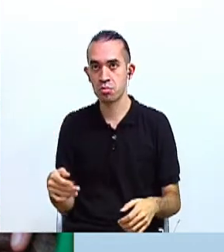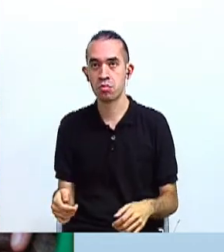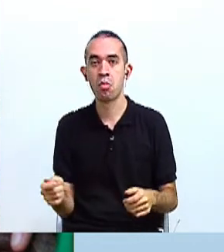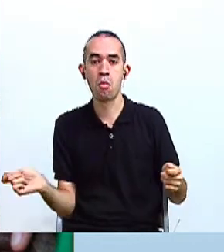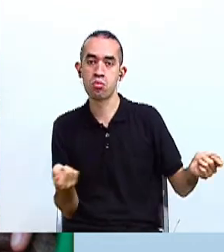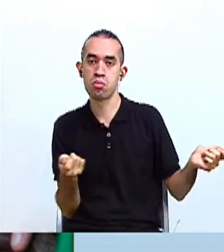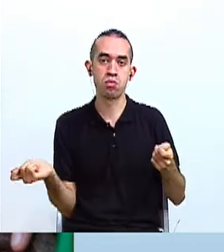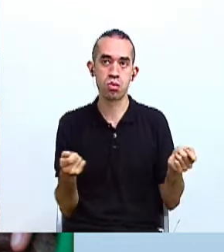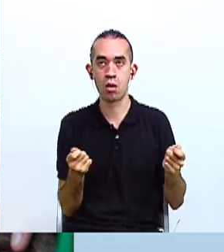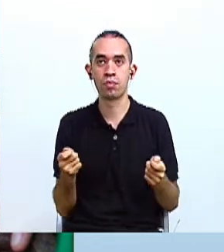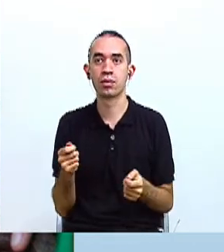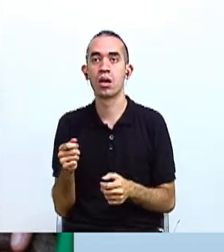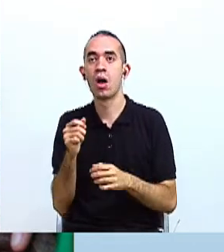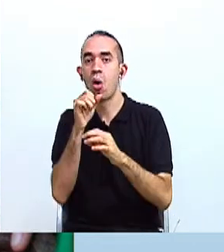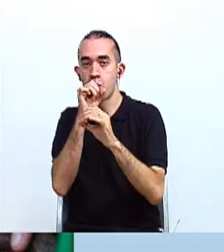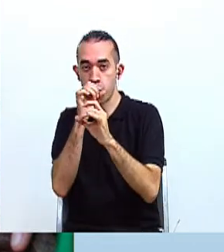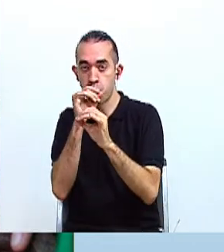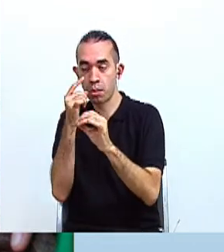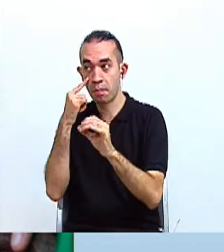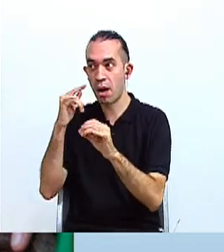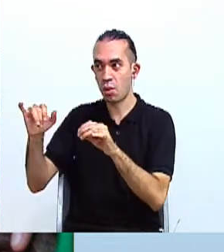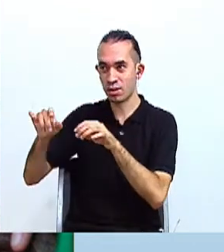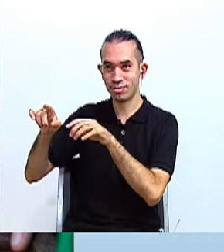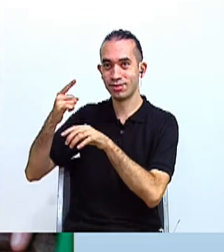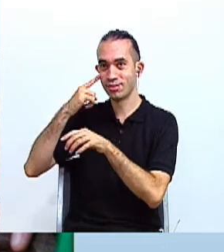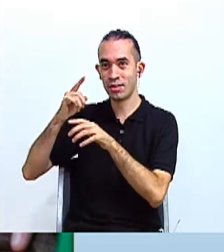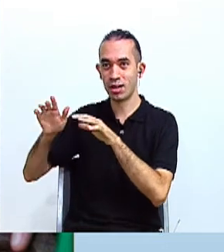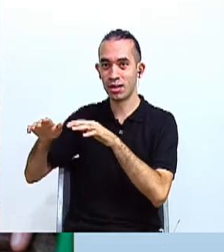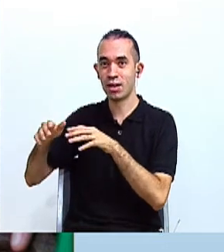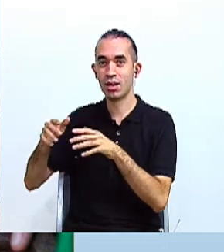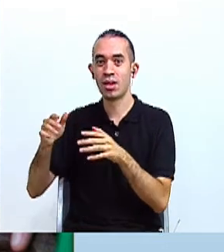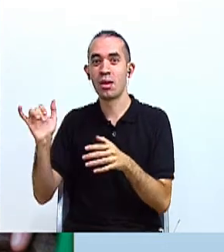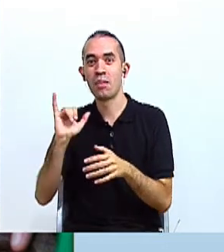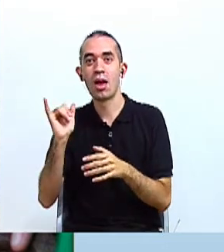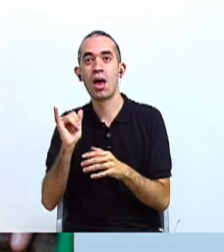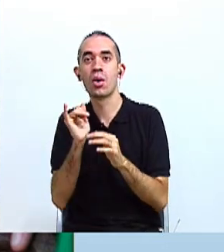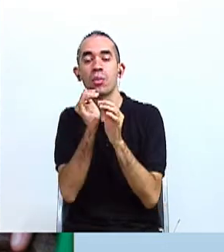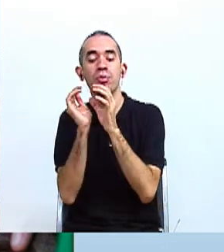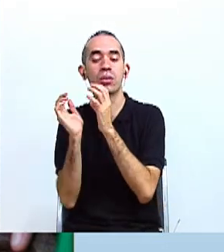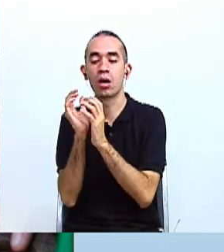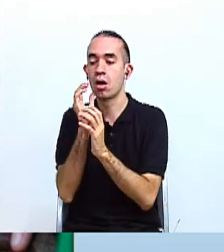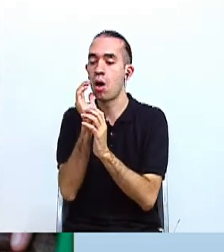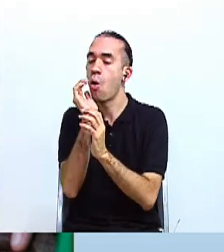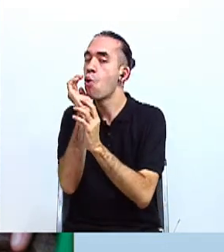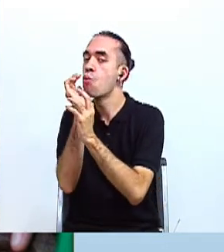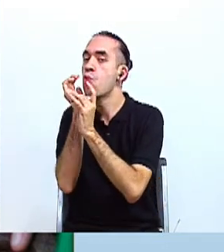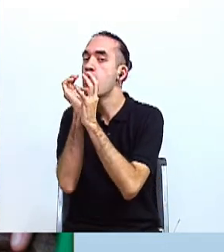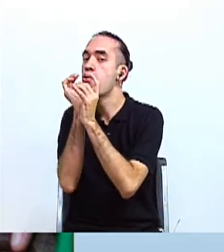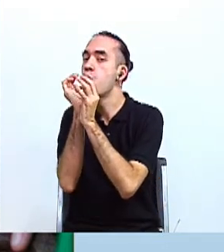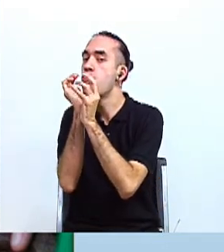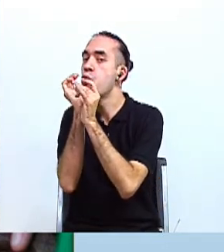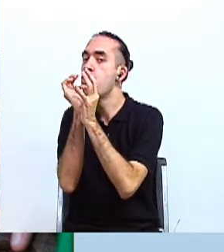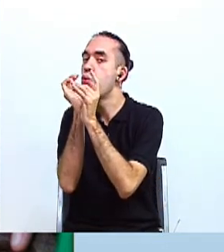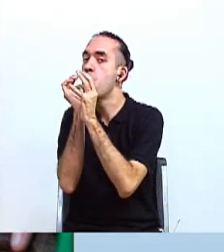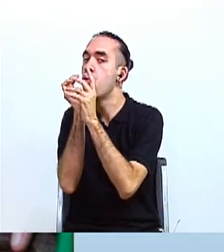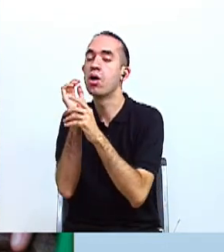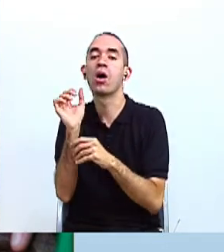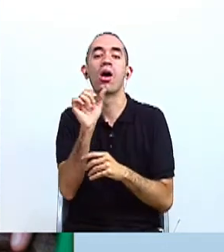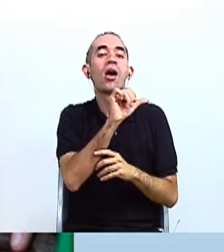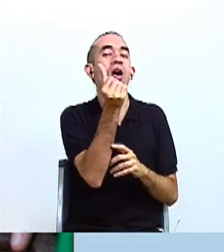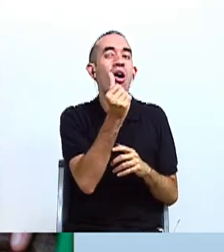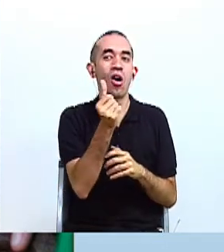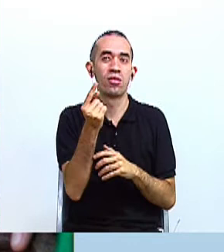un tipo de flauta similar a esta que tenemos por acá, ocarinas y zonajeras que utilizaron en sus